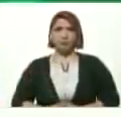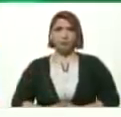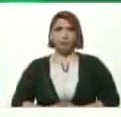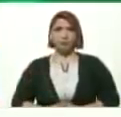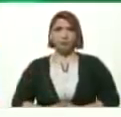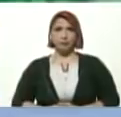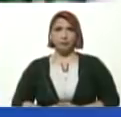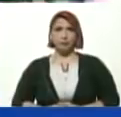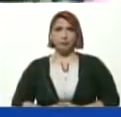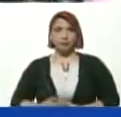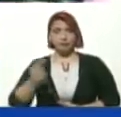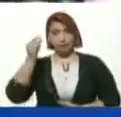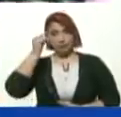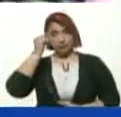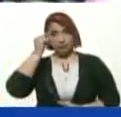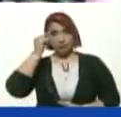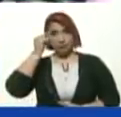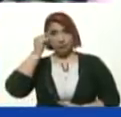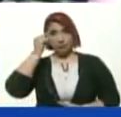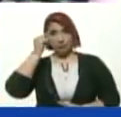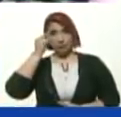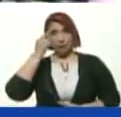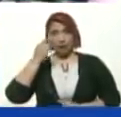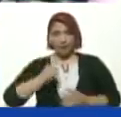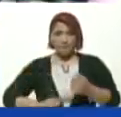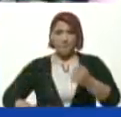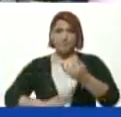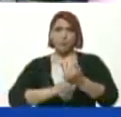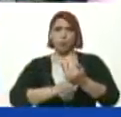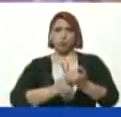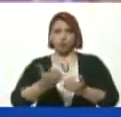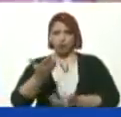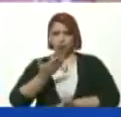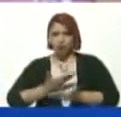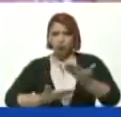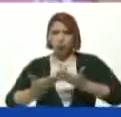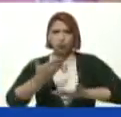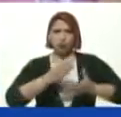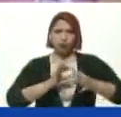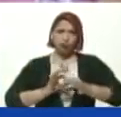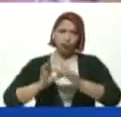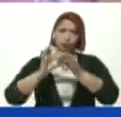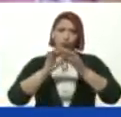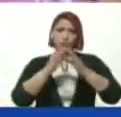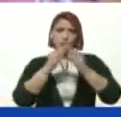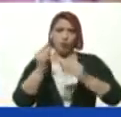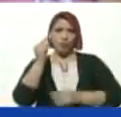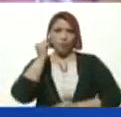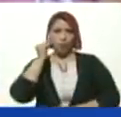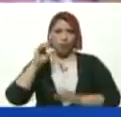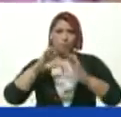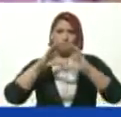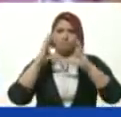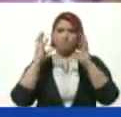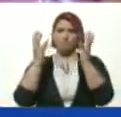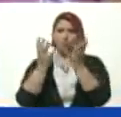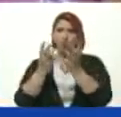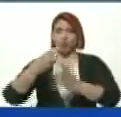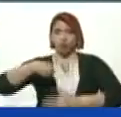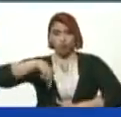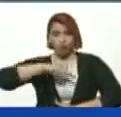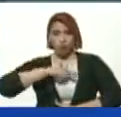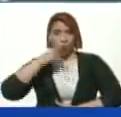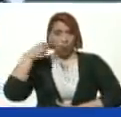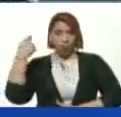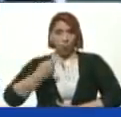Es un día De solidaridad Y de unión De todas las mujeres En el mundo Y de nosotros Los